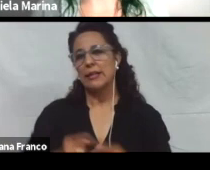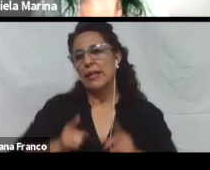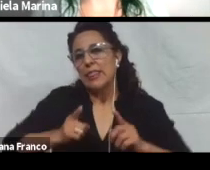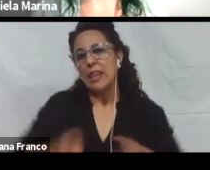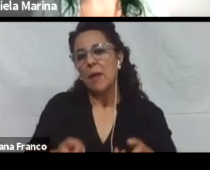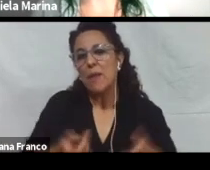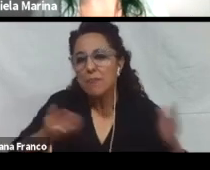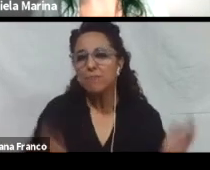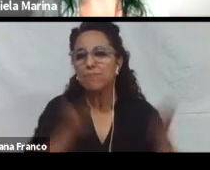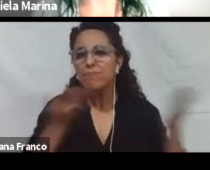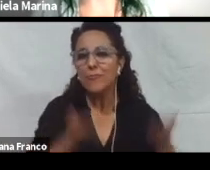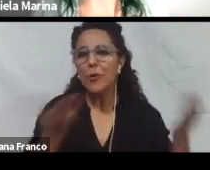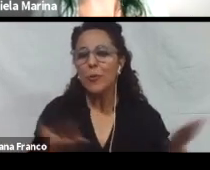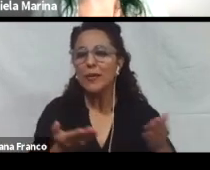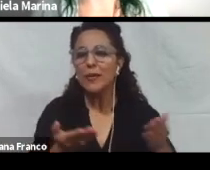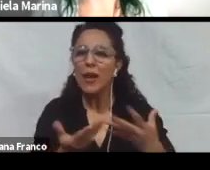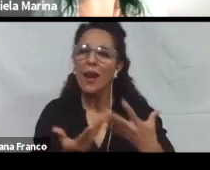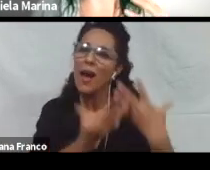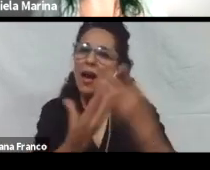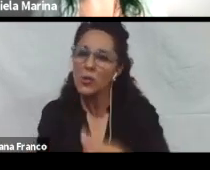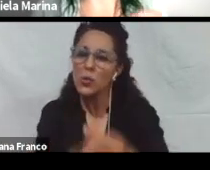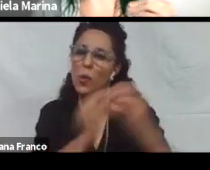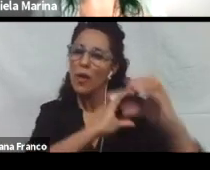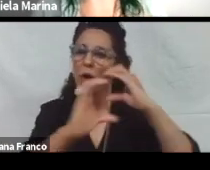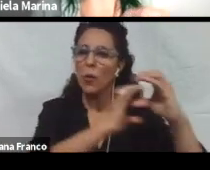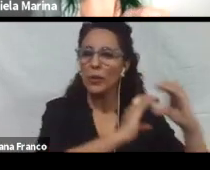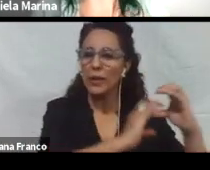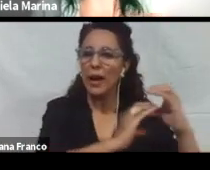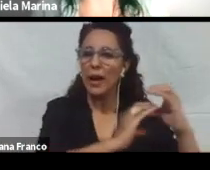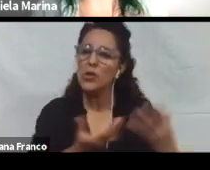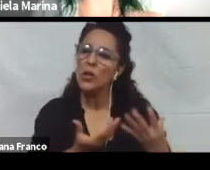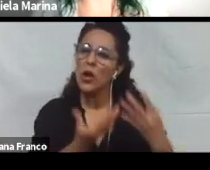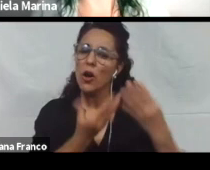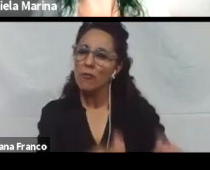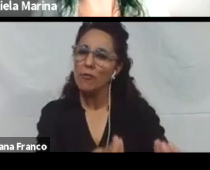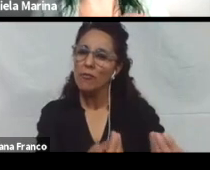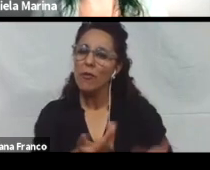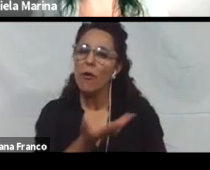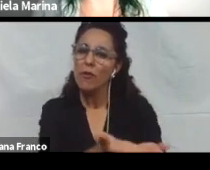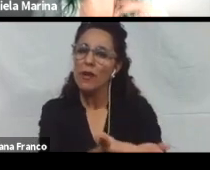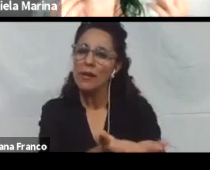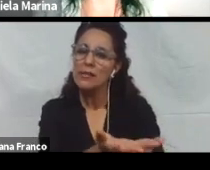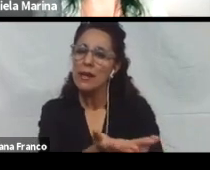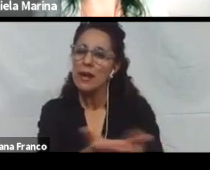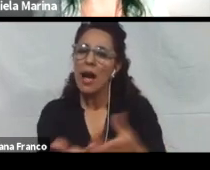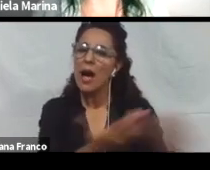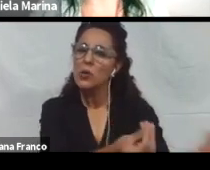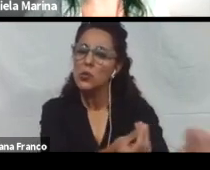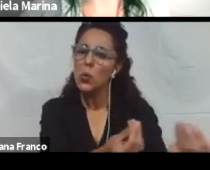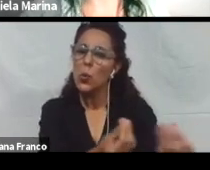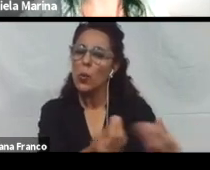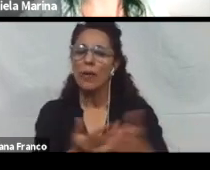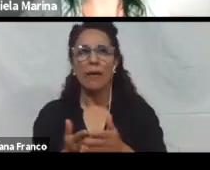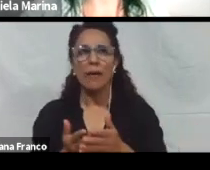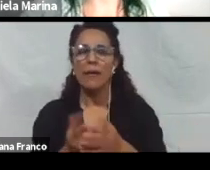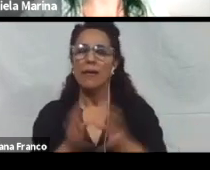fomentar la colaboración y la comunicación, ofreciendo, por ejemplo, tareas que fomenten el trabajo colaborativo, creando diferentes equipos de trabajo.